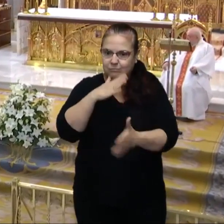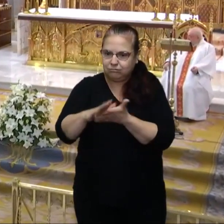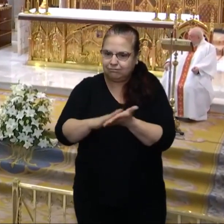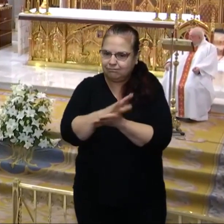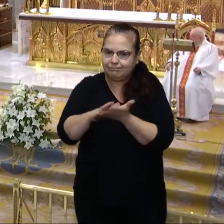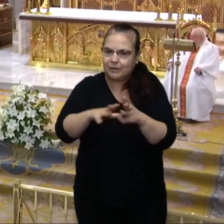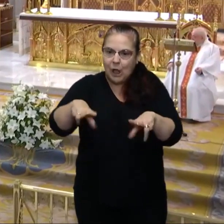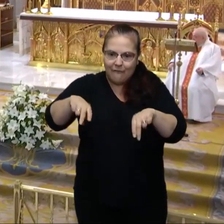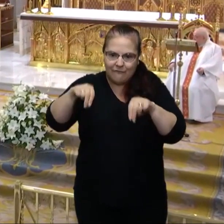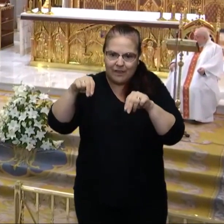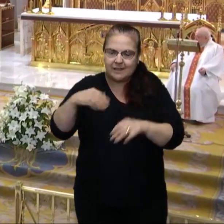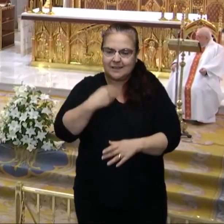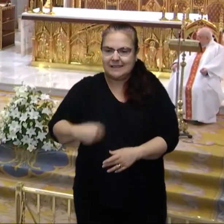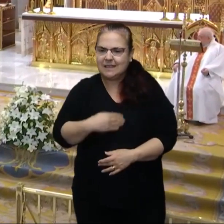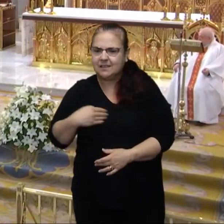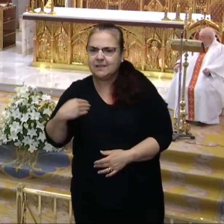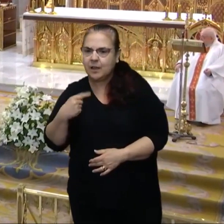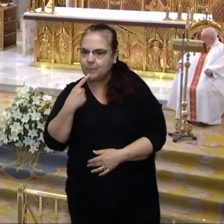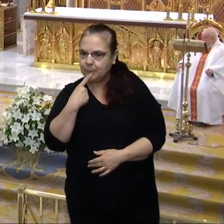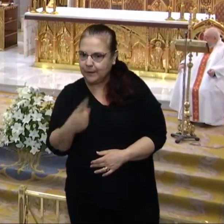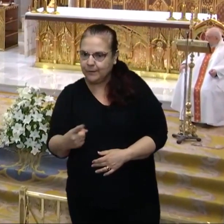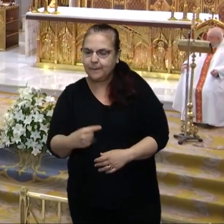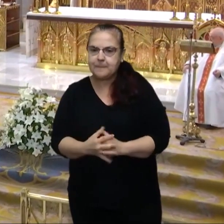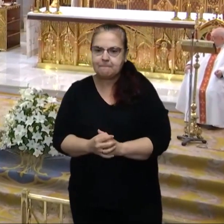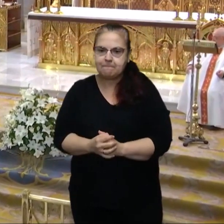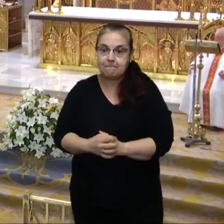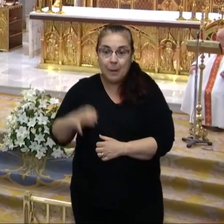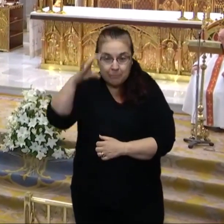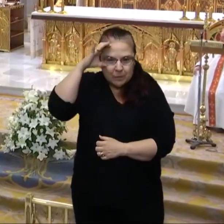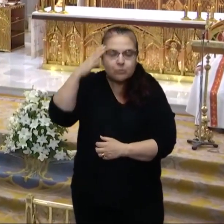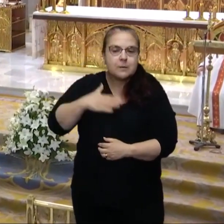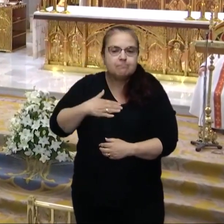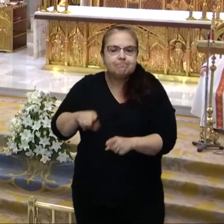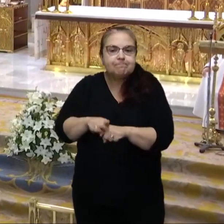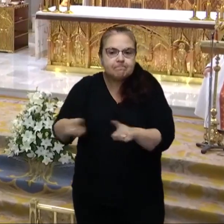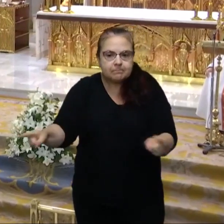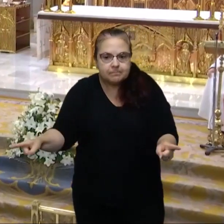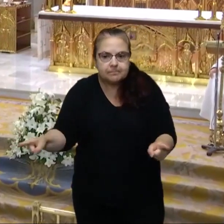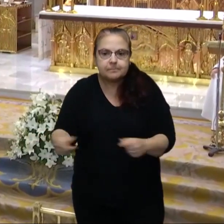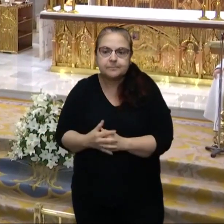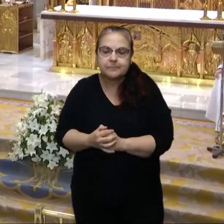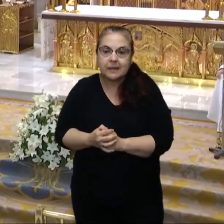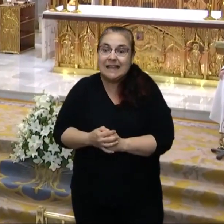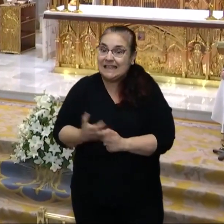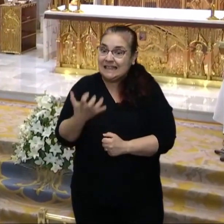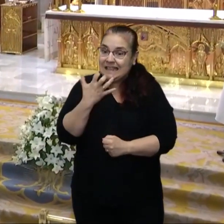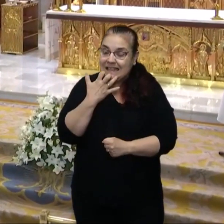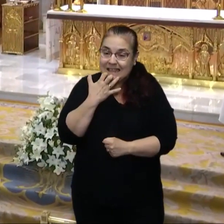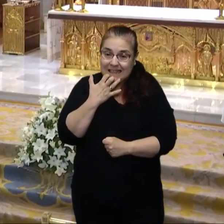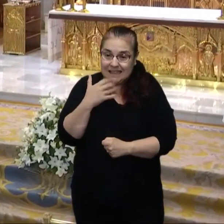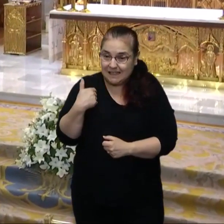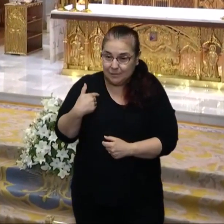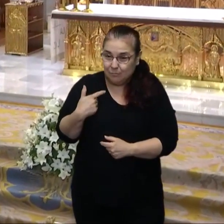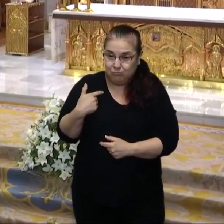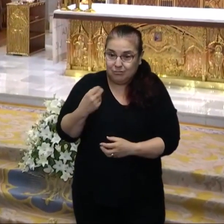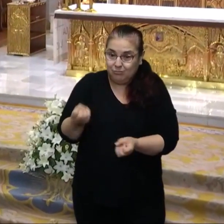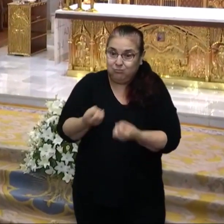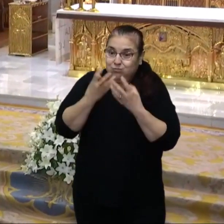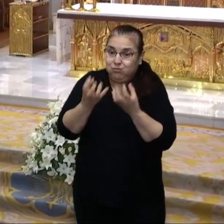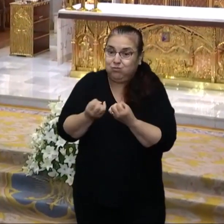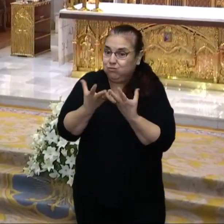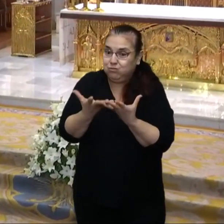Santiago tomó la palabra y dijo «Escuchadme, hermanos, Simón ha contado cómo Dios,